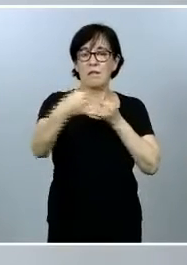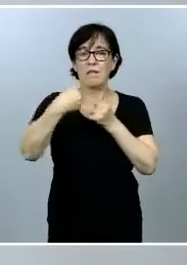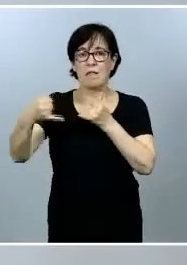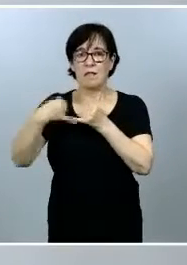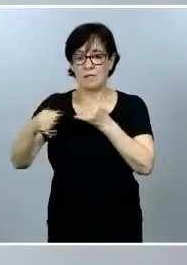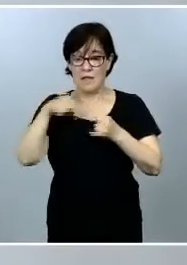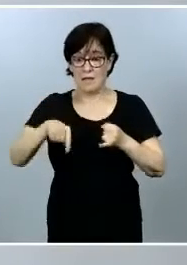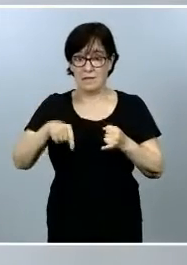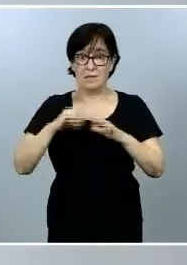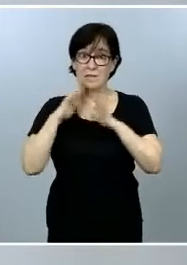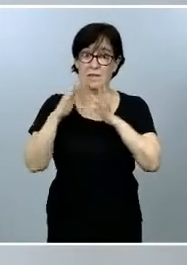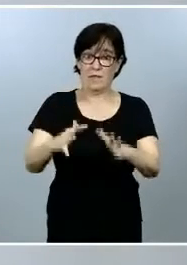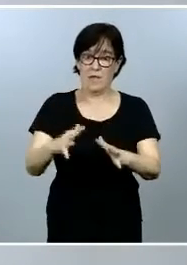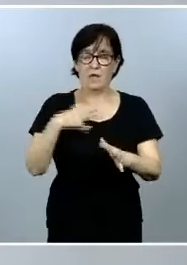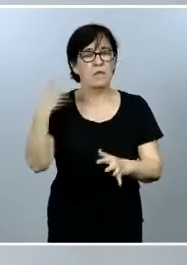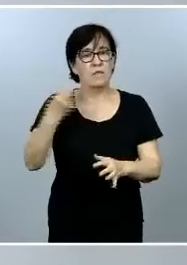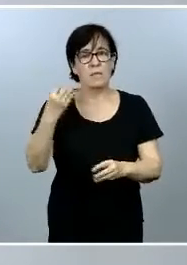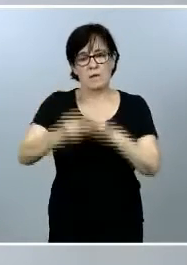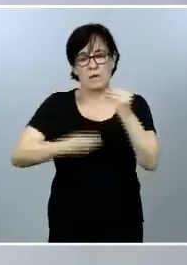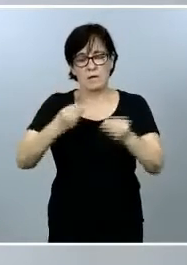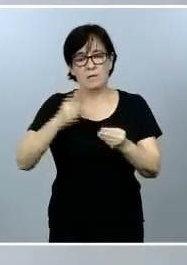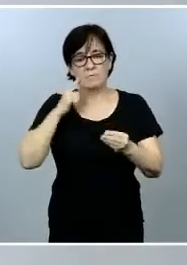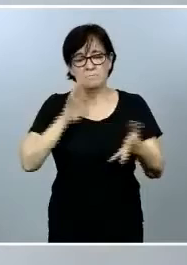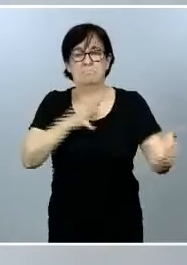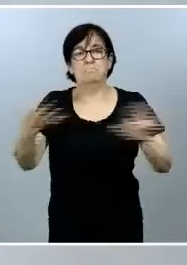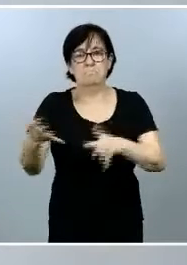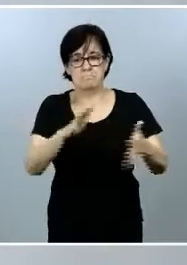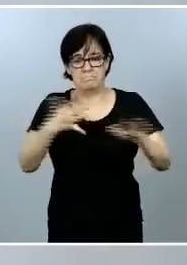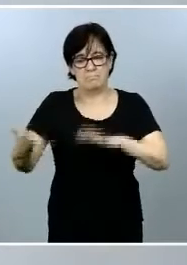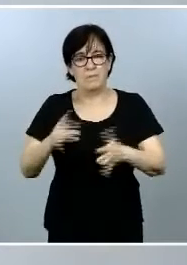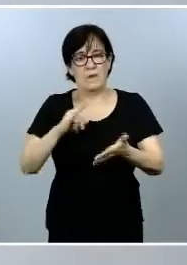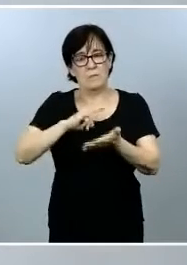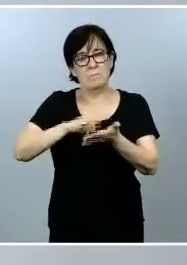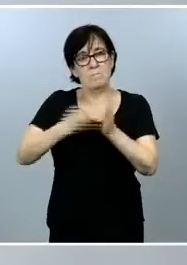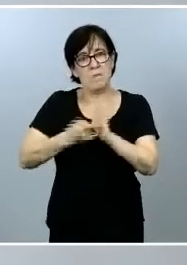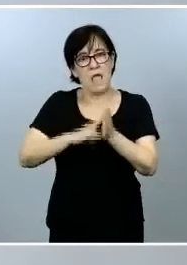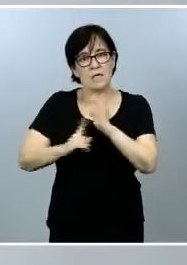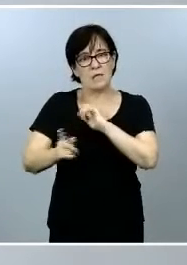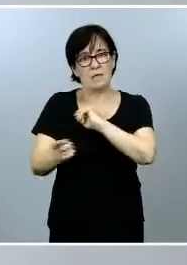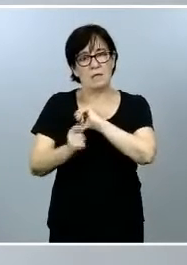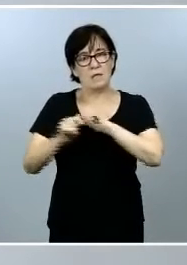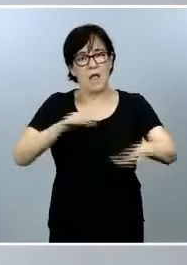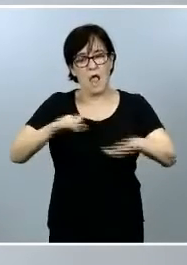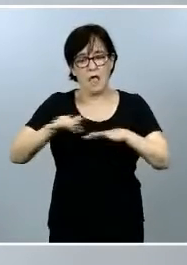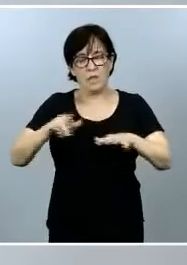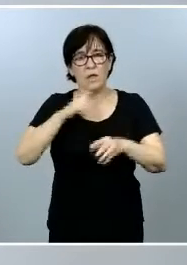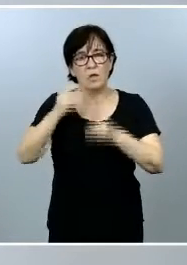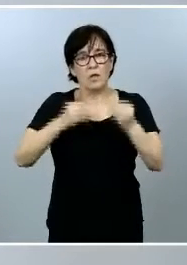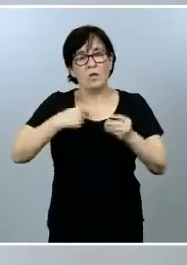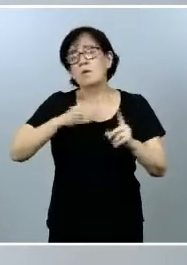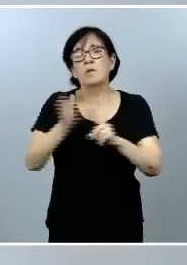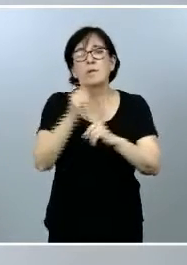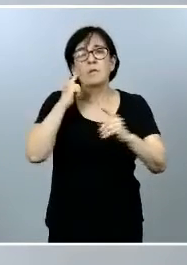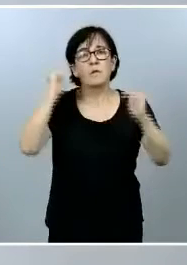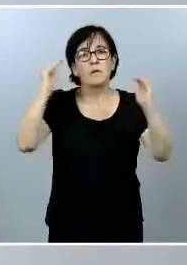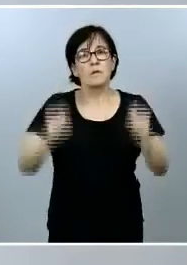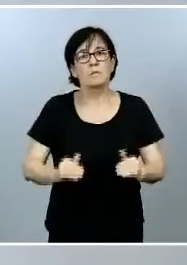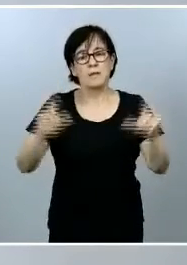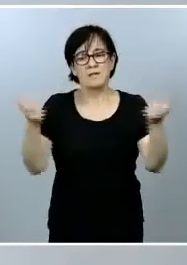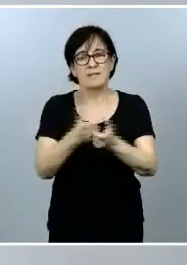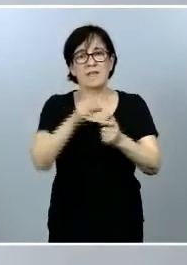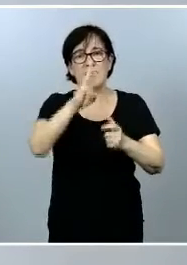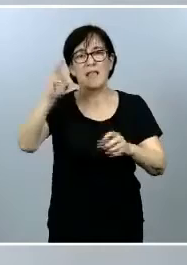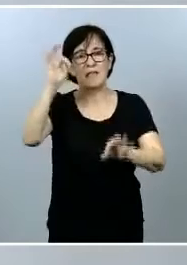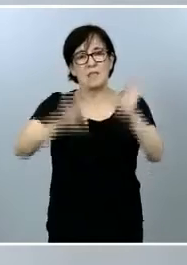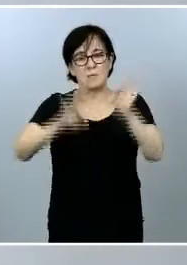esta década, tendremos que ir reflejando en planes de acción, cuyo objetivo debe ser conseguir una reducción del 30% del consumo